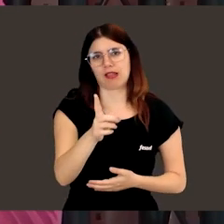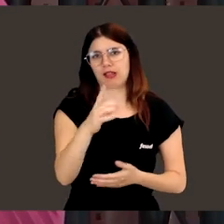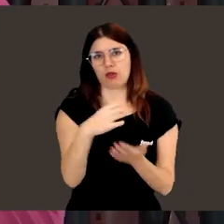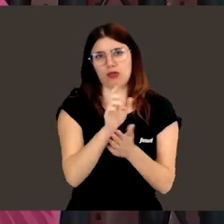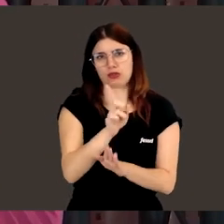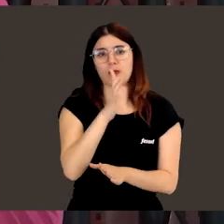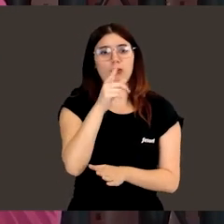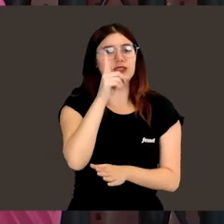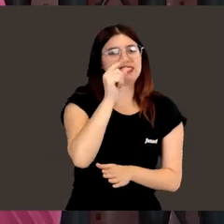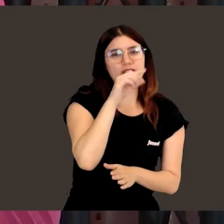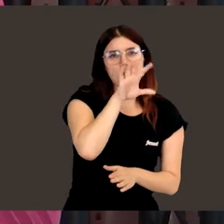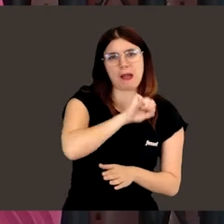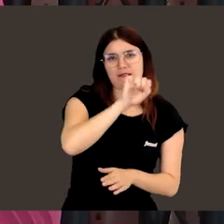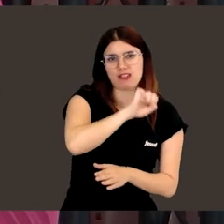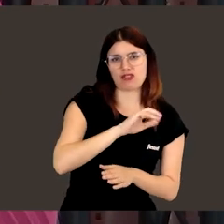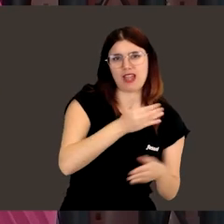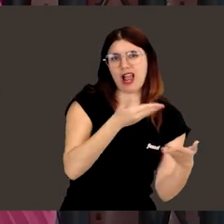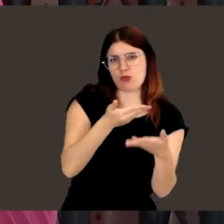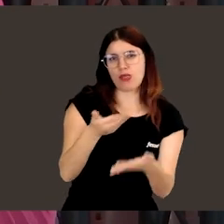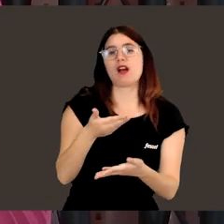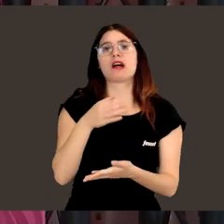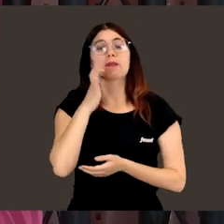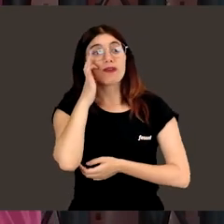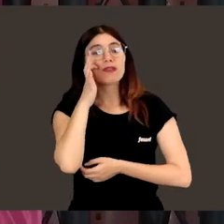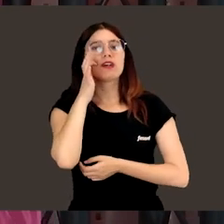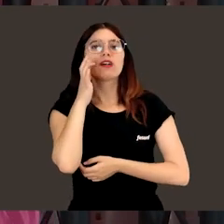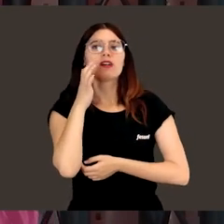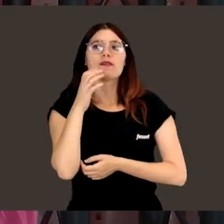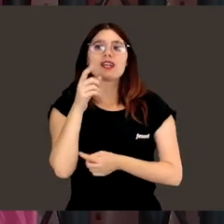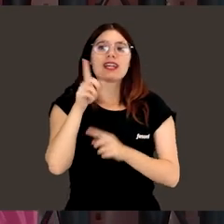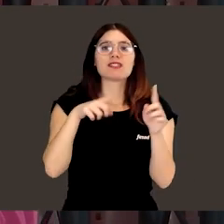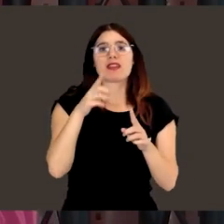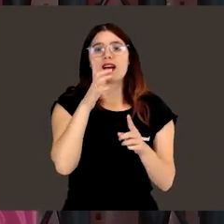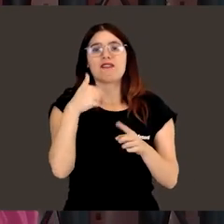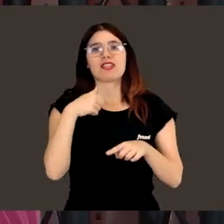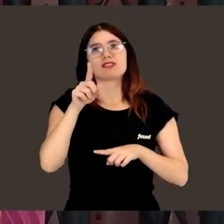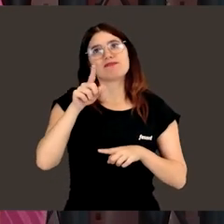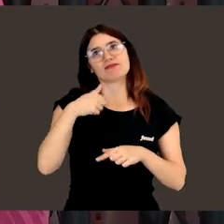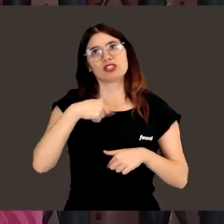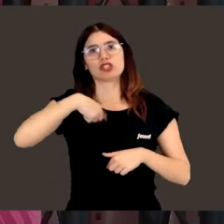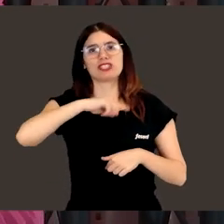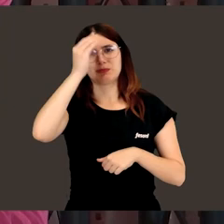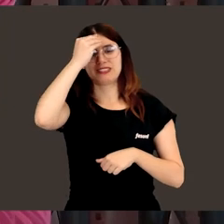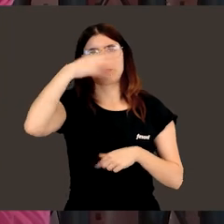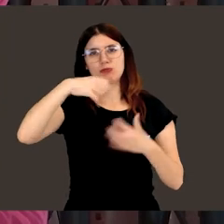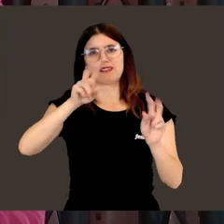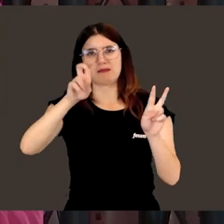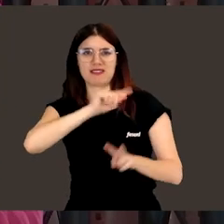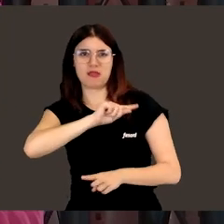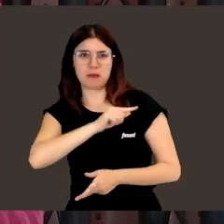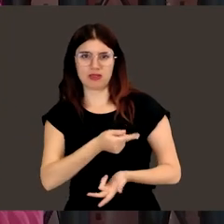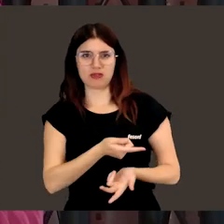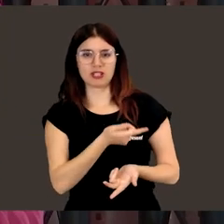en todos, porque hay chicos magníficos que también, pero es verdad que a lo mejor nosotros tenemos más ese sesgo, ¿sabes?